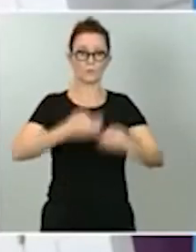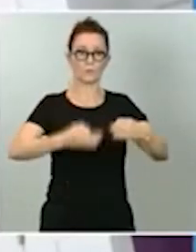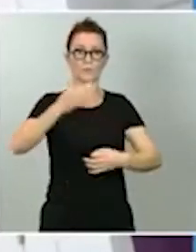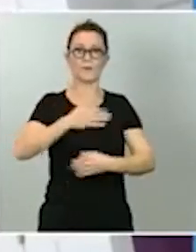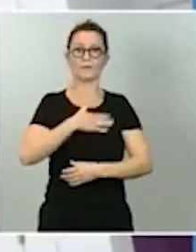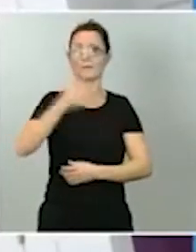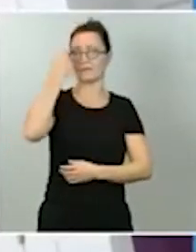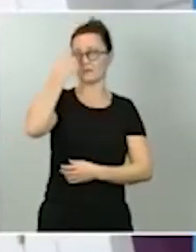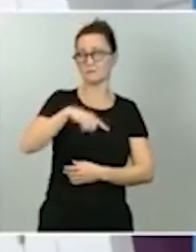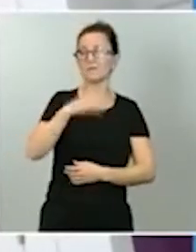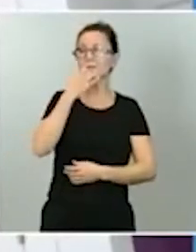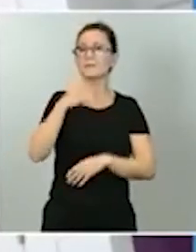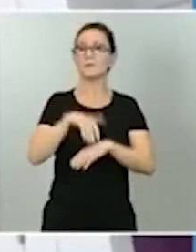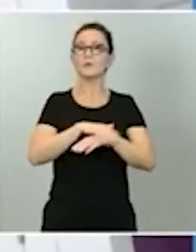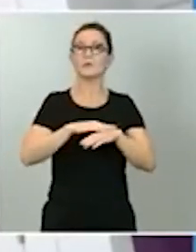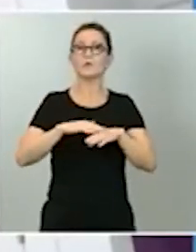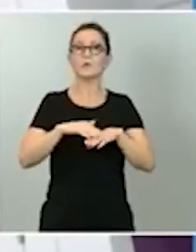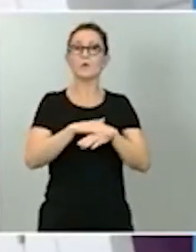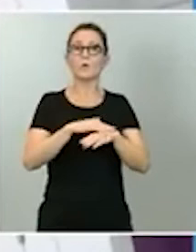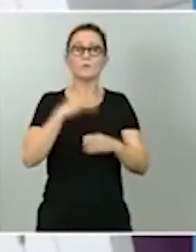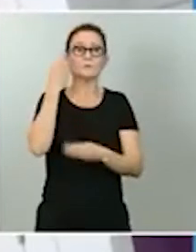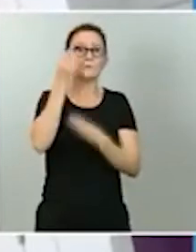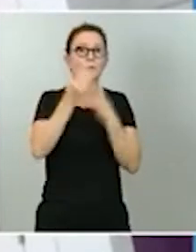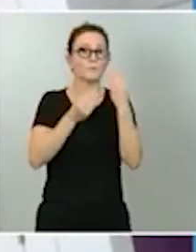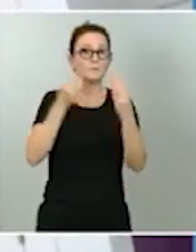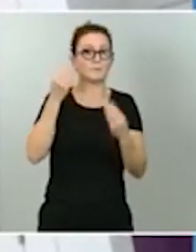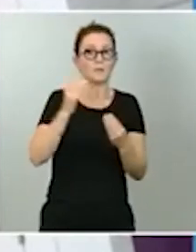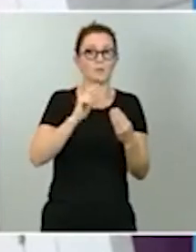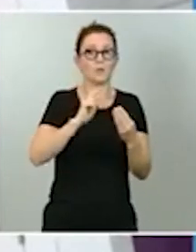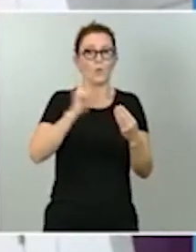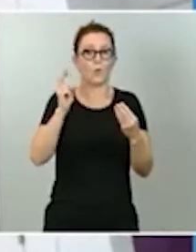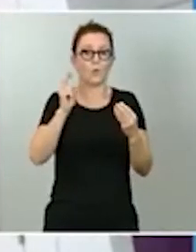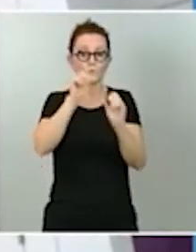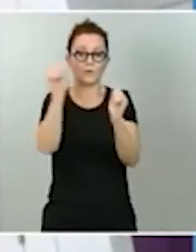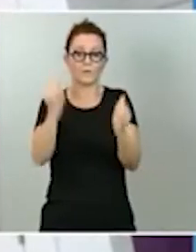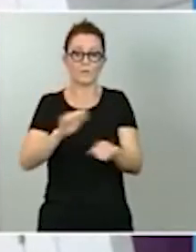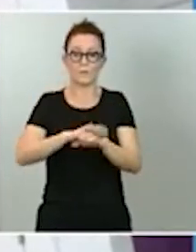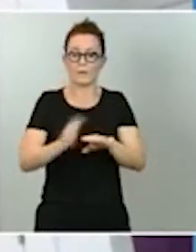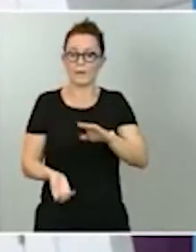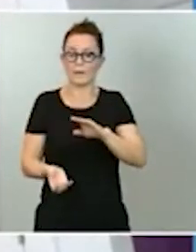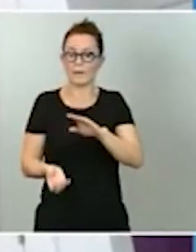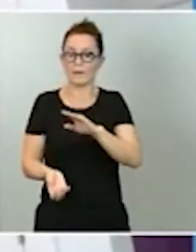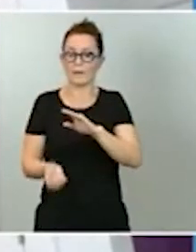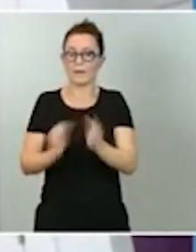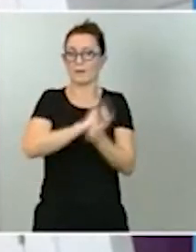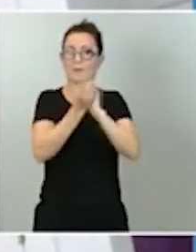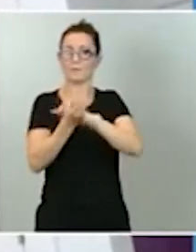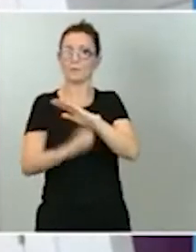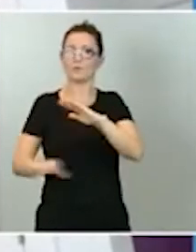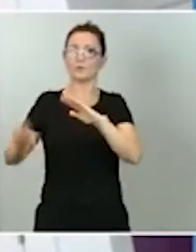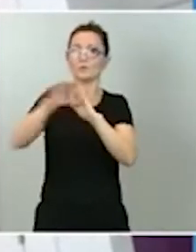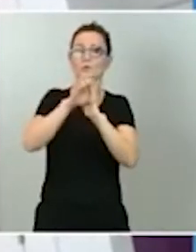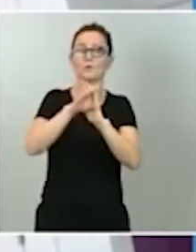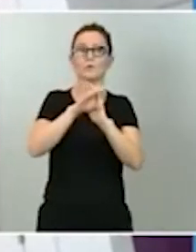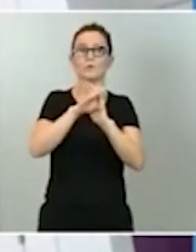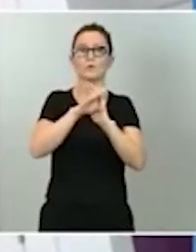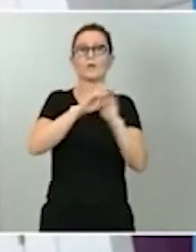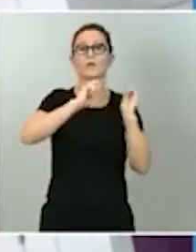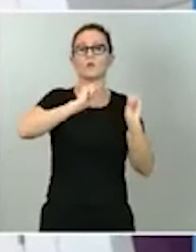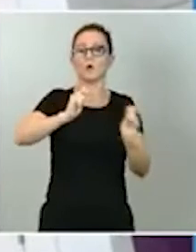alguna fórmula para cambiar la Constitución y que el nombramiento requiera de una